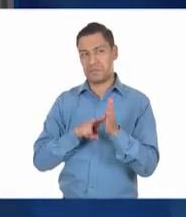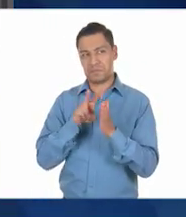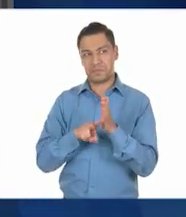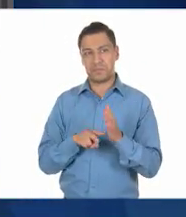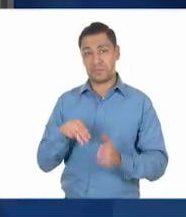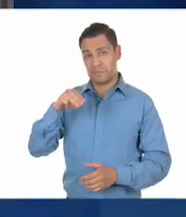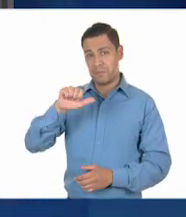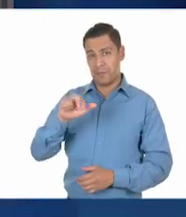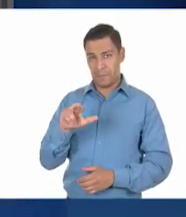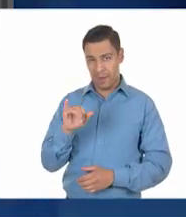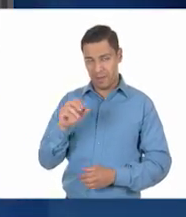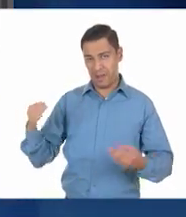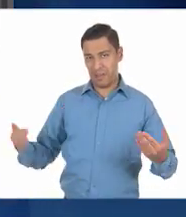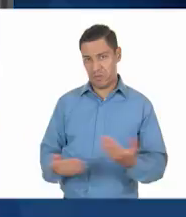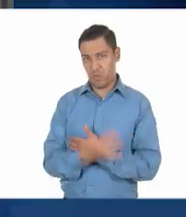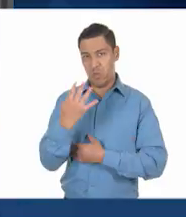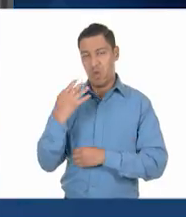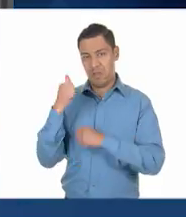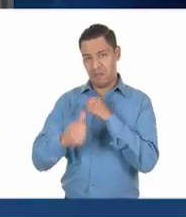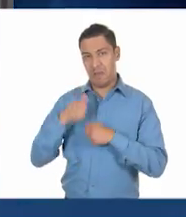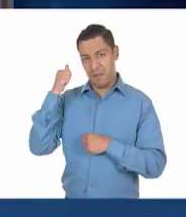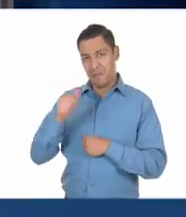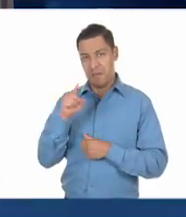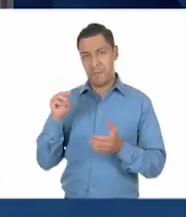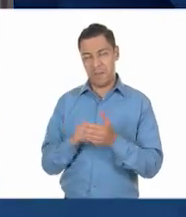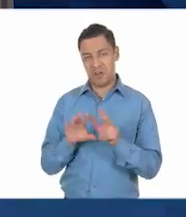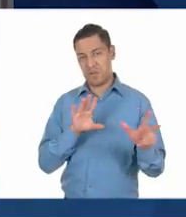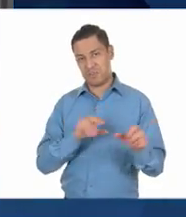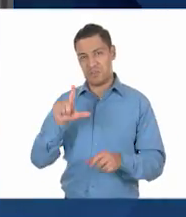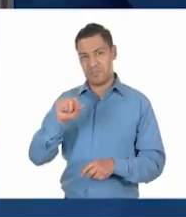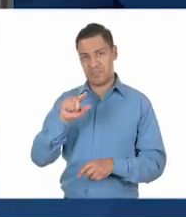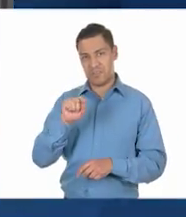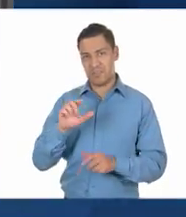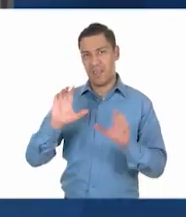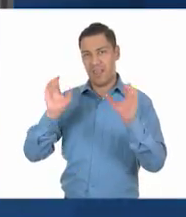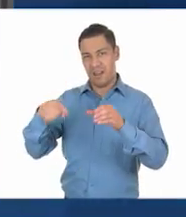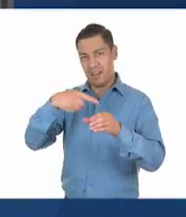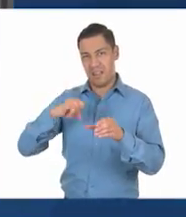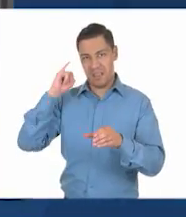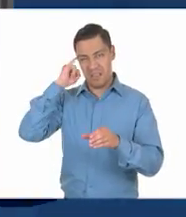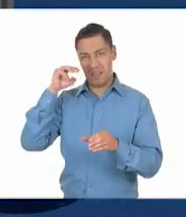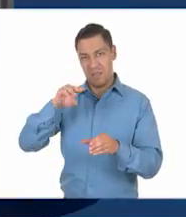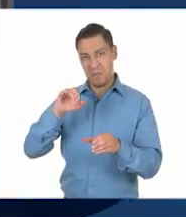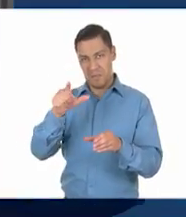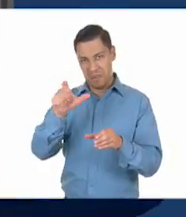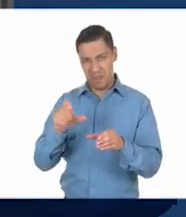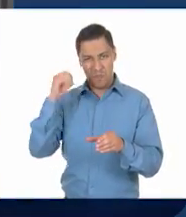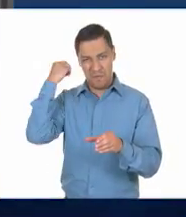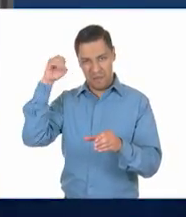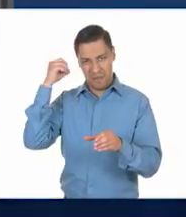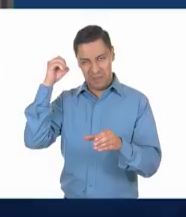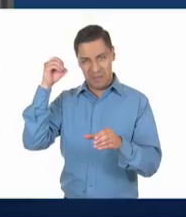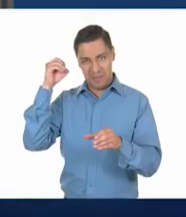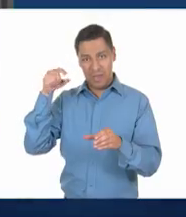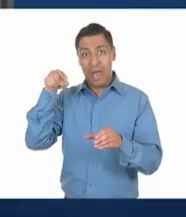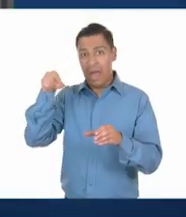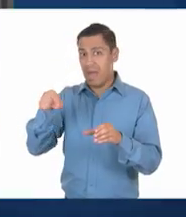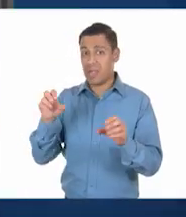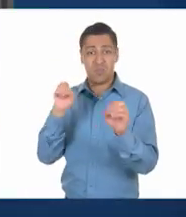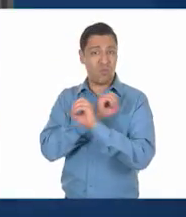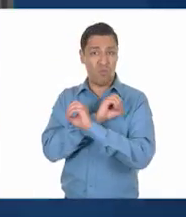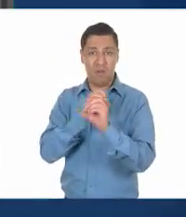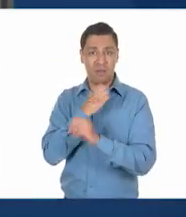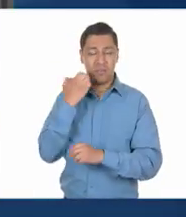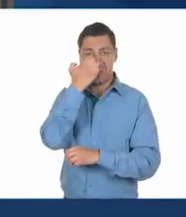Basilio nació el 4 de abril de 1970 en una comunidad rural Mije, cerca de Matías Romero, Oaxaca, donde no había